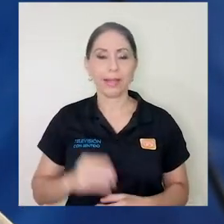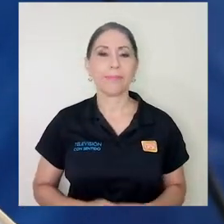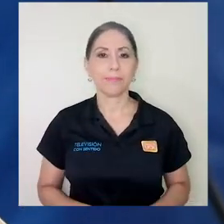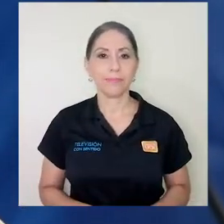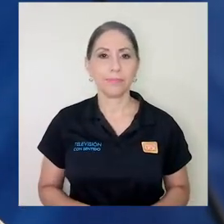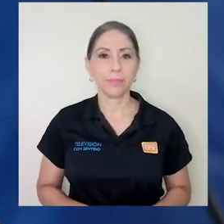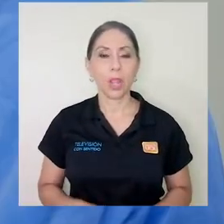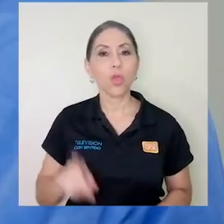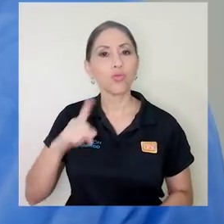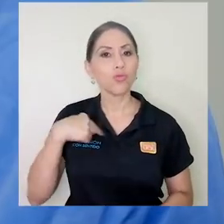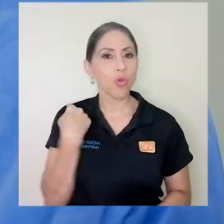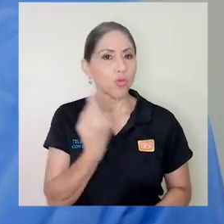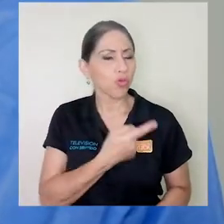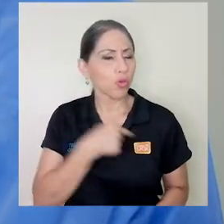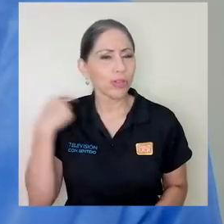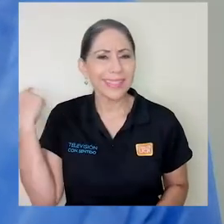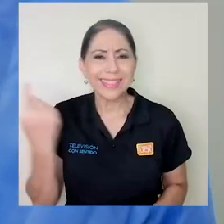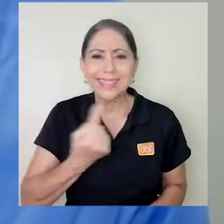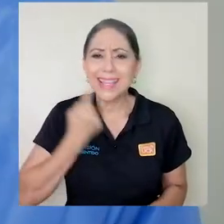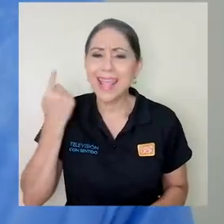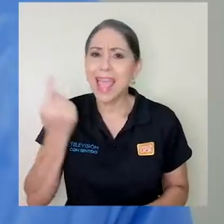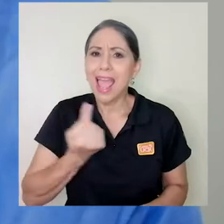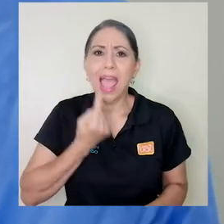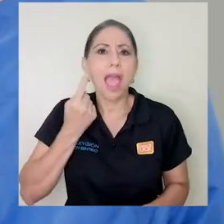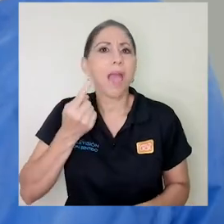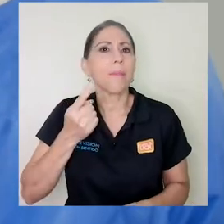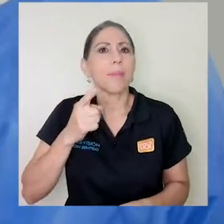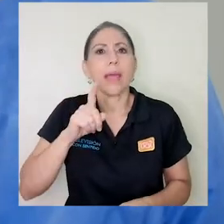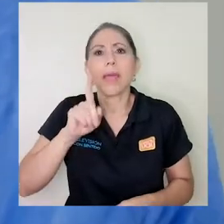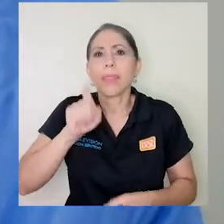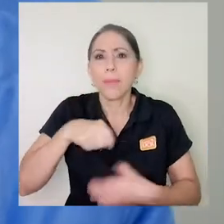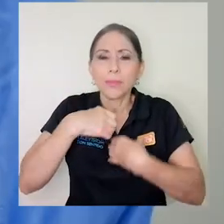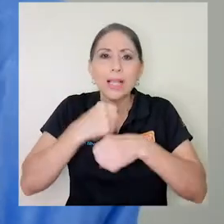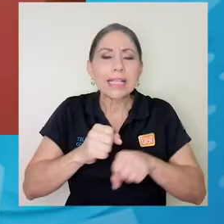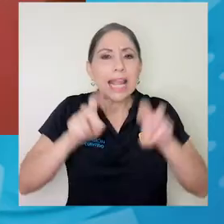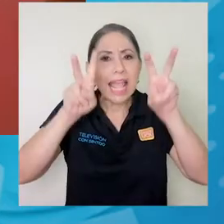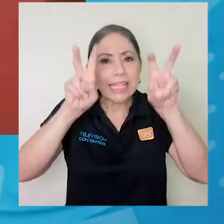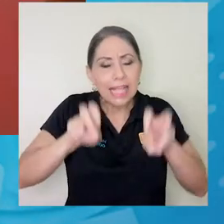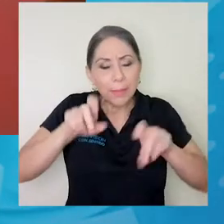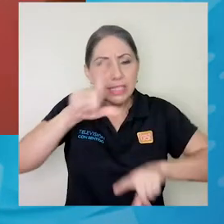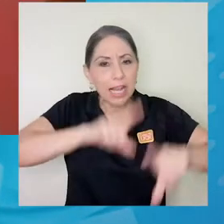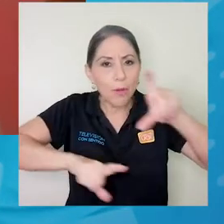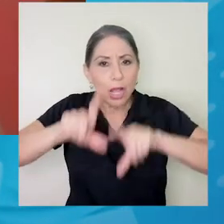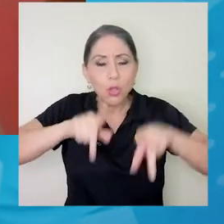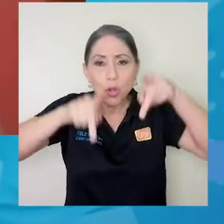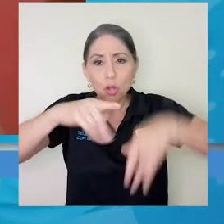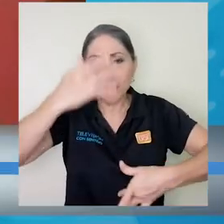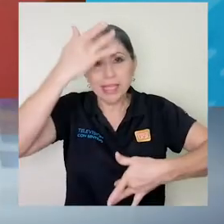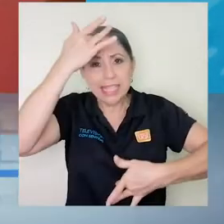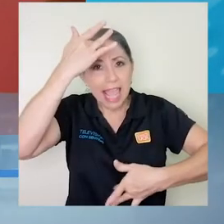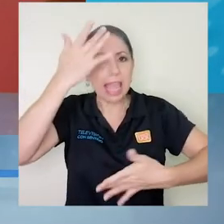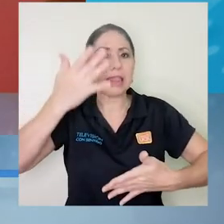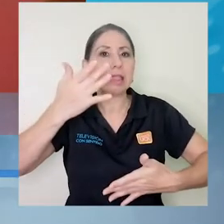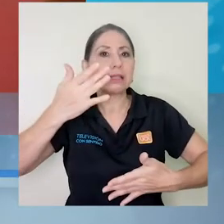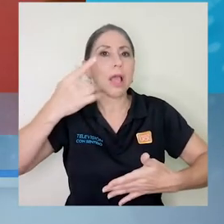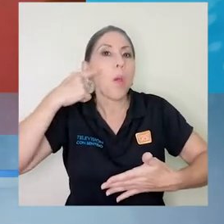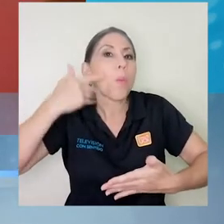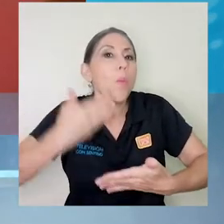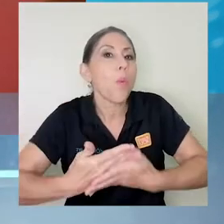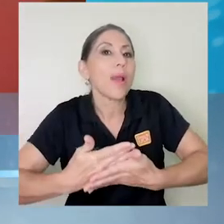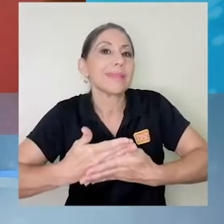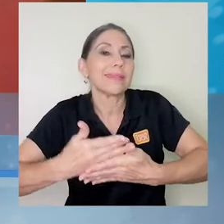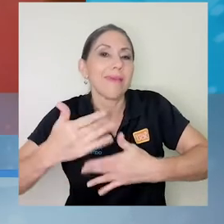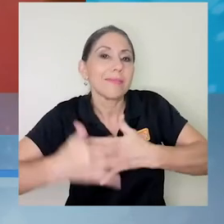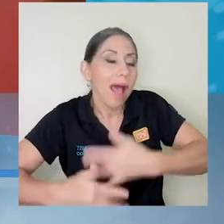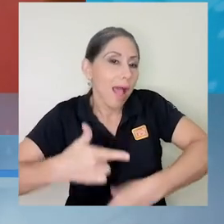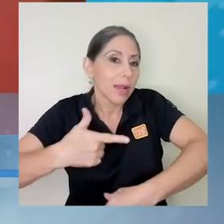Costa Rica. Nosotros siempre hemos tenido que hacer los exámenes de laboratorio de los pacientes, tomarles sus muestras,